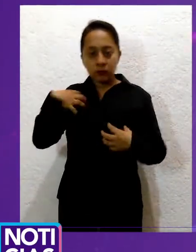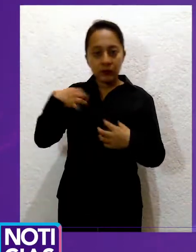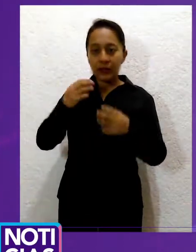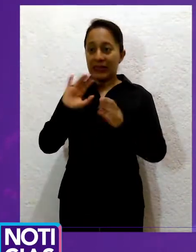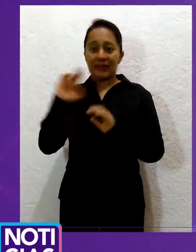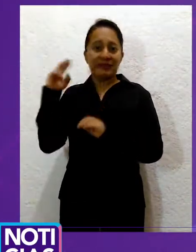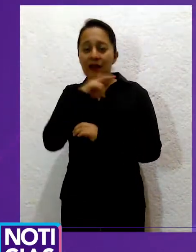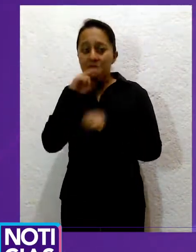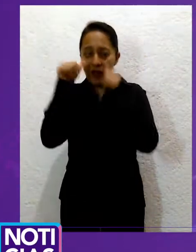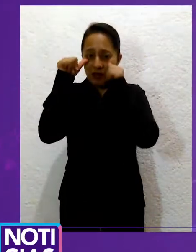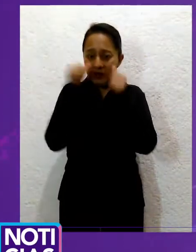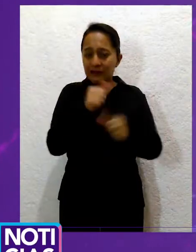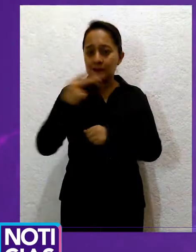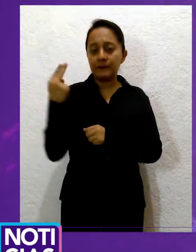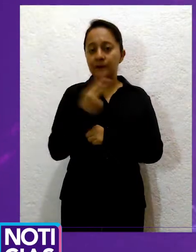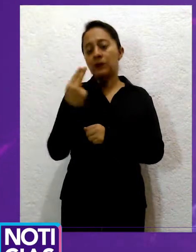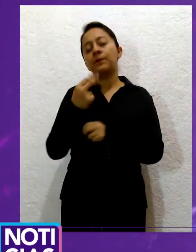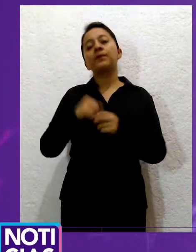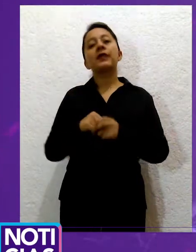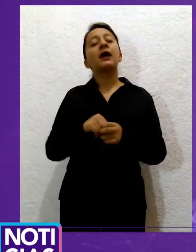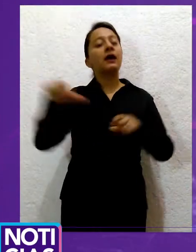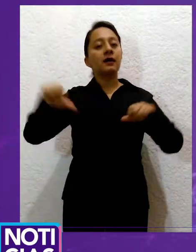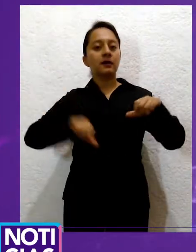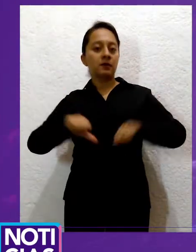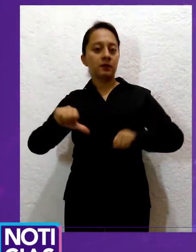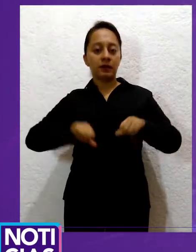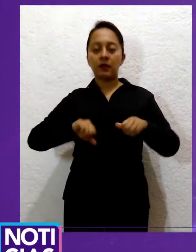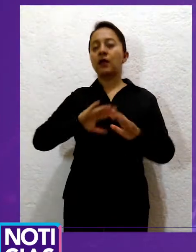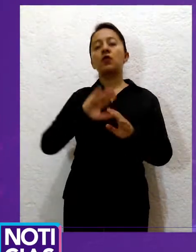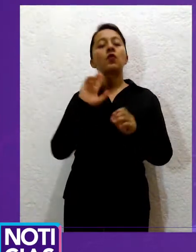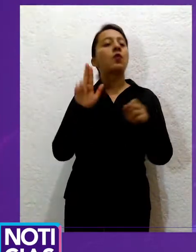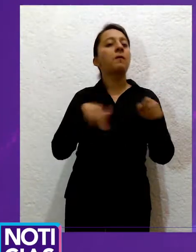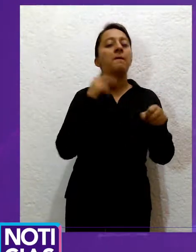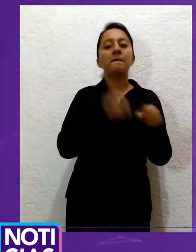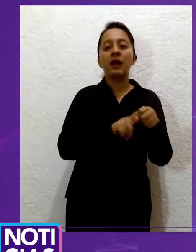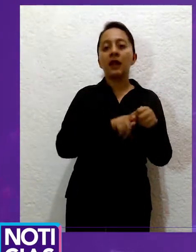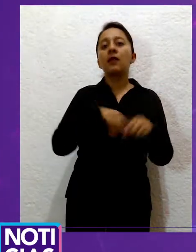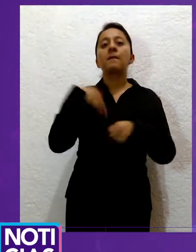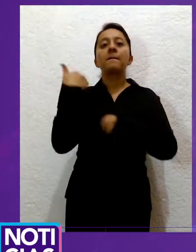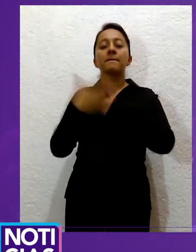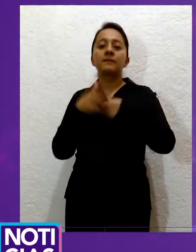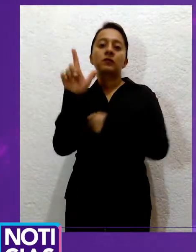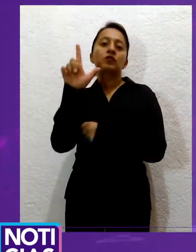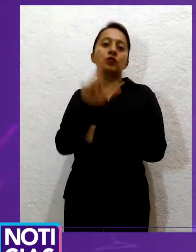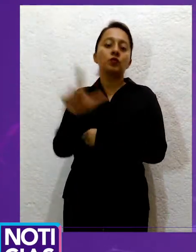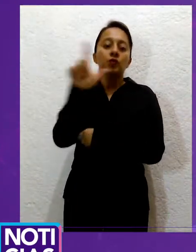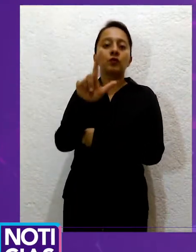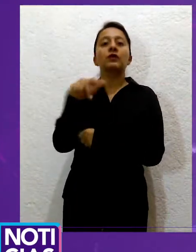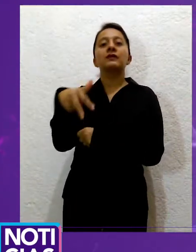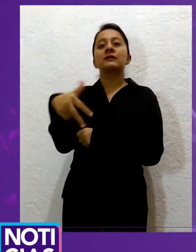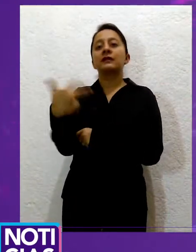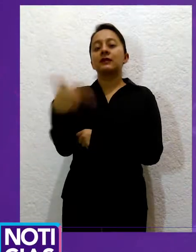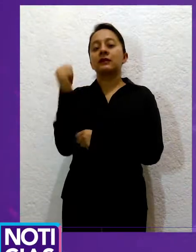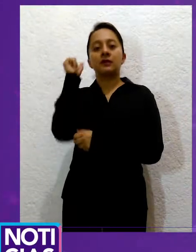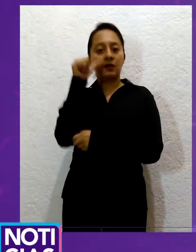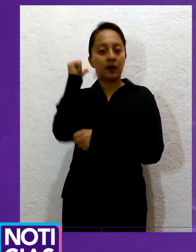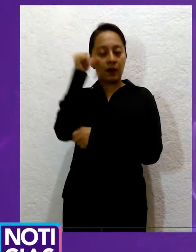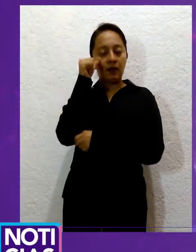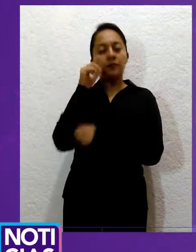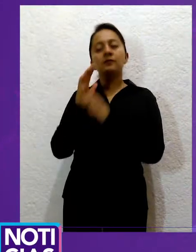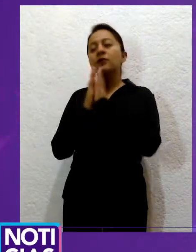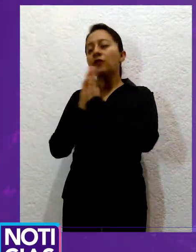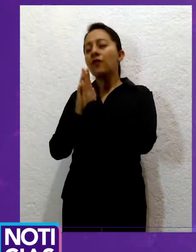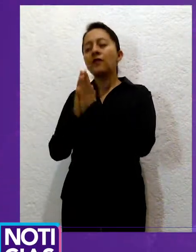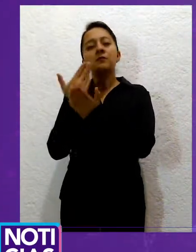normalidad el próximo lunes 13 de abril. Finalmente se pide respetar los filtros en los ingresos para evitar la propagación del COVID